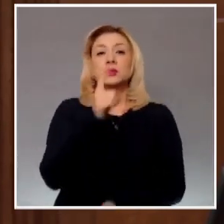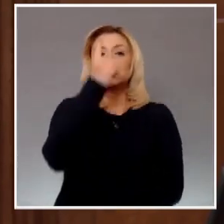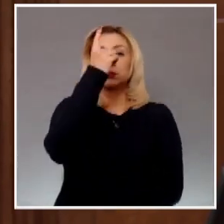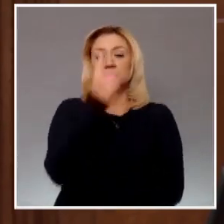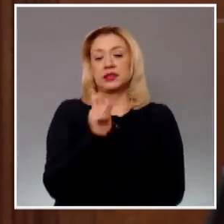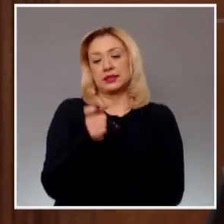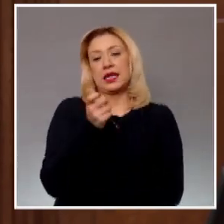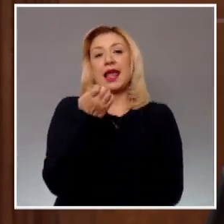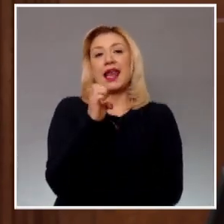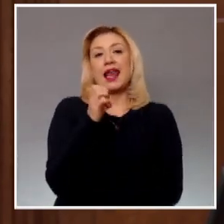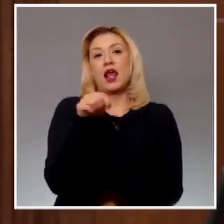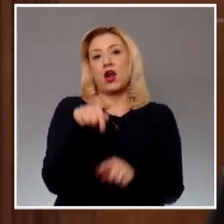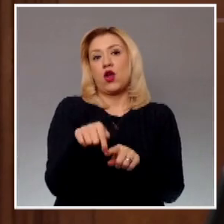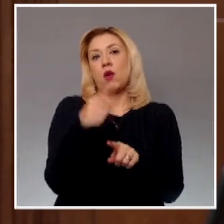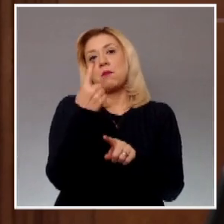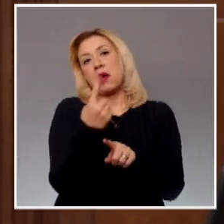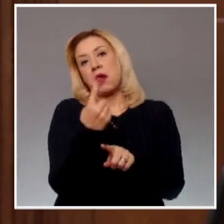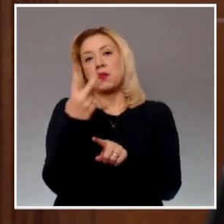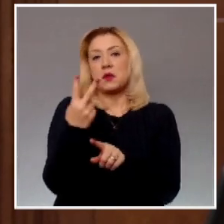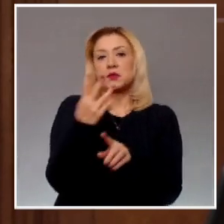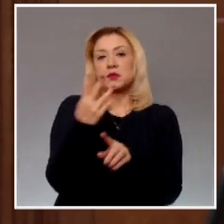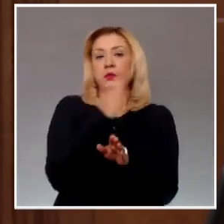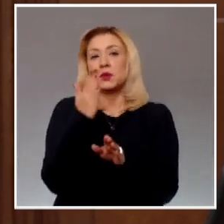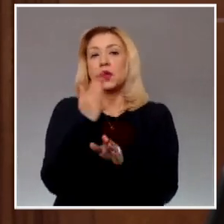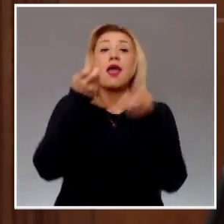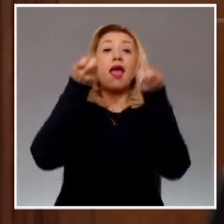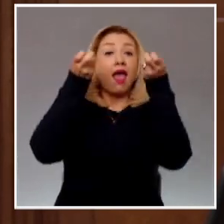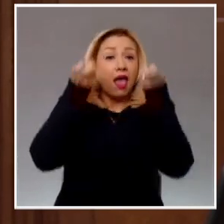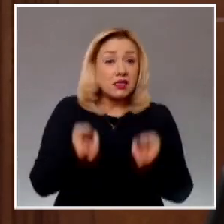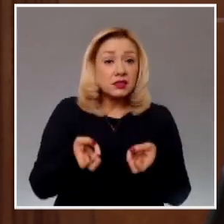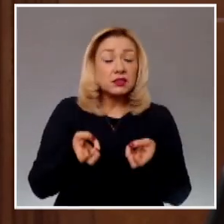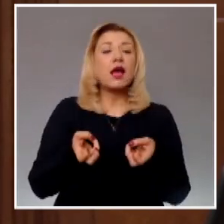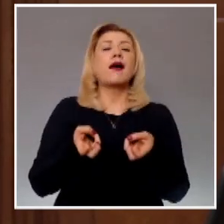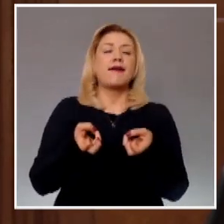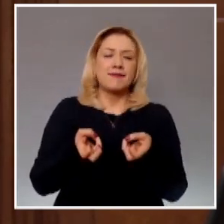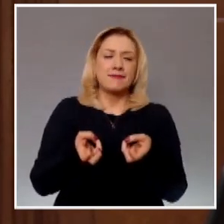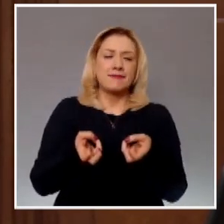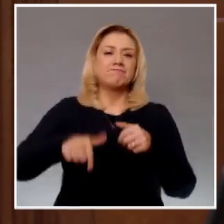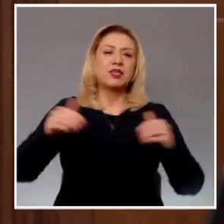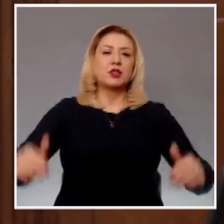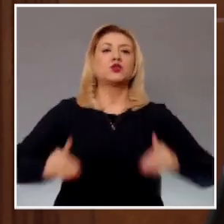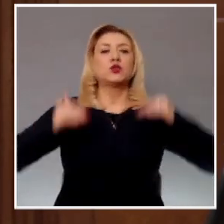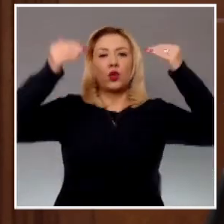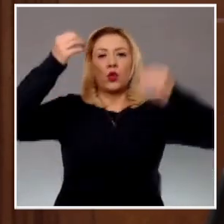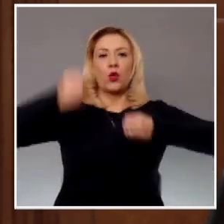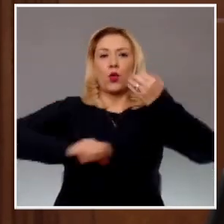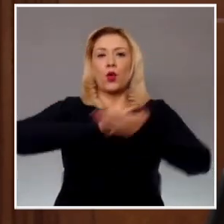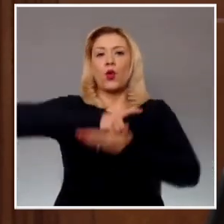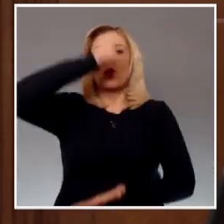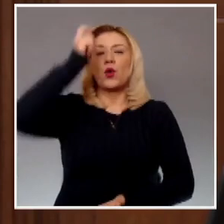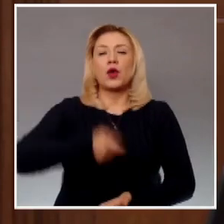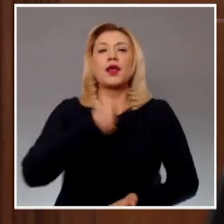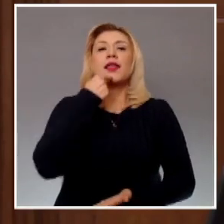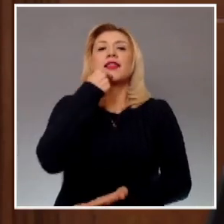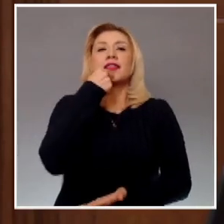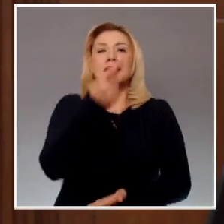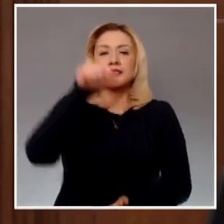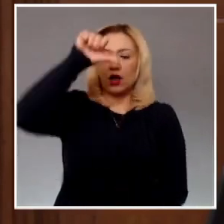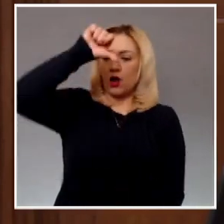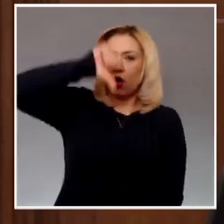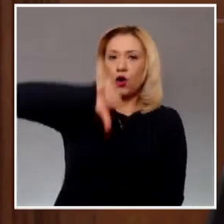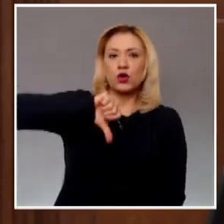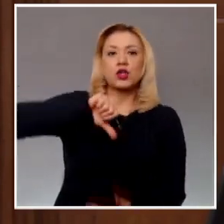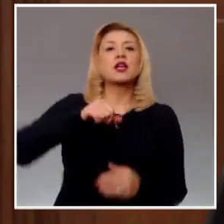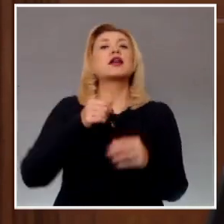consecuencia, esta Suprema Corte de Justicia de la Nación declara hoy inaugurado